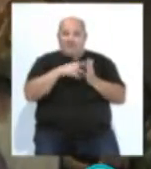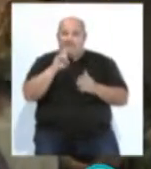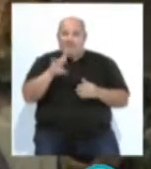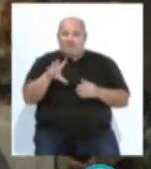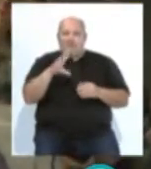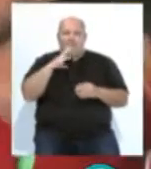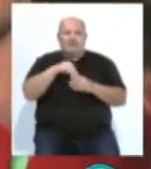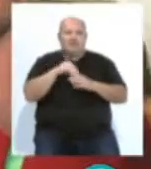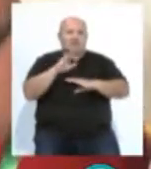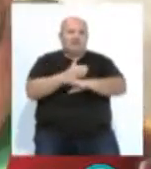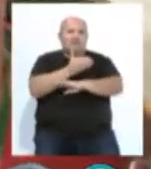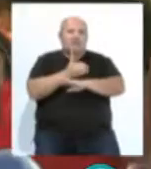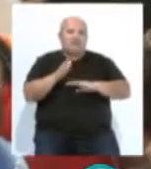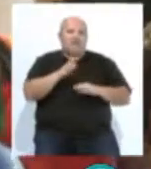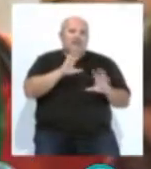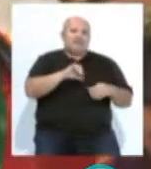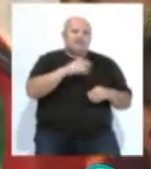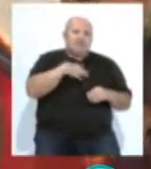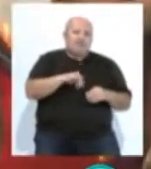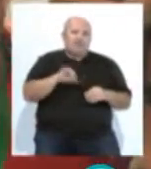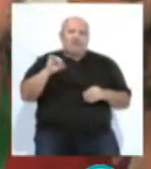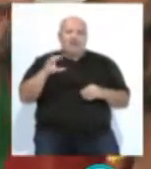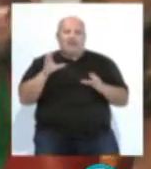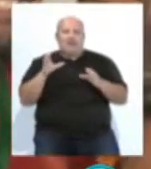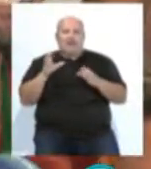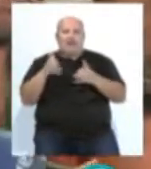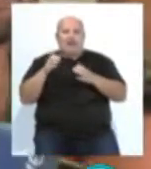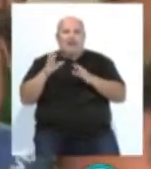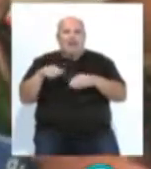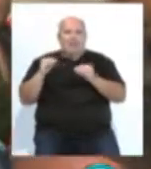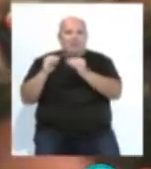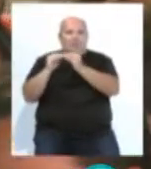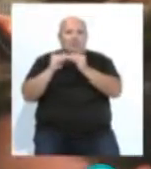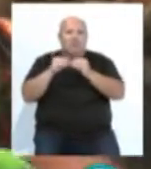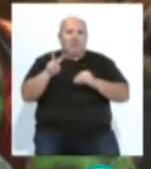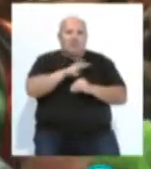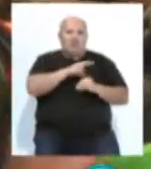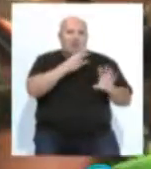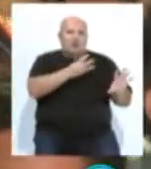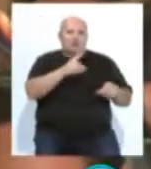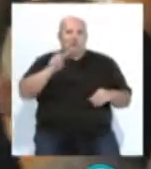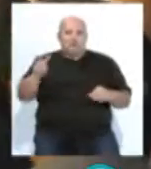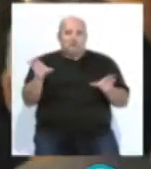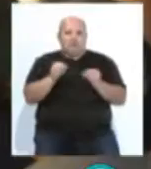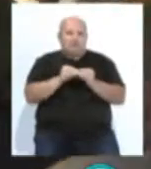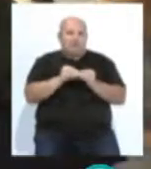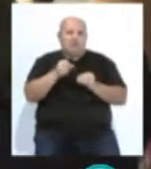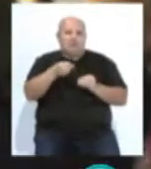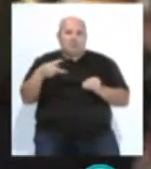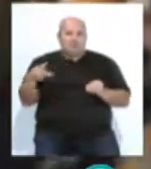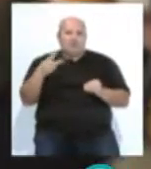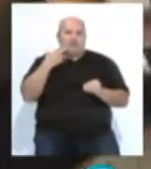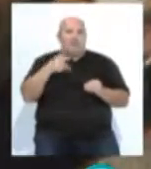concurrían por separado por Cádiz si se puede y ganar Cádiz en común, consiguiendo respectivamente ocho y dos concejales. Un resultado